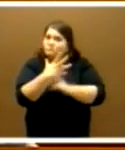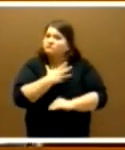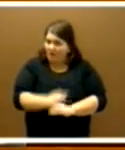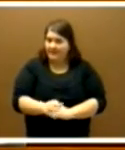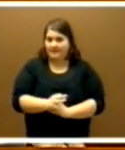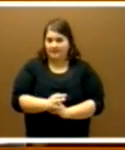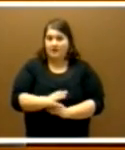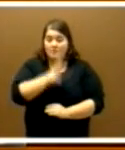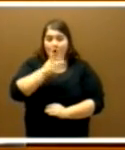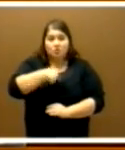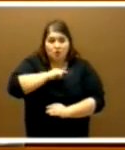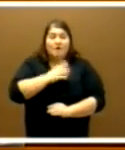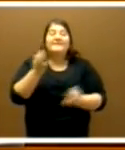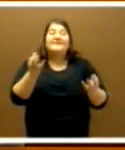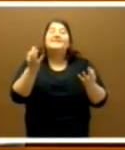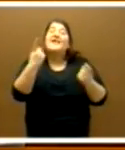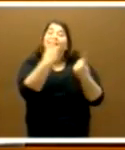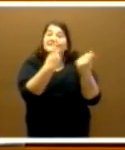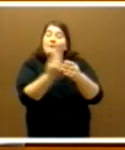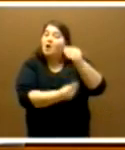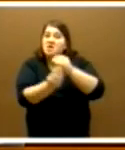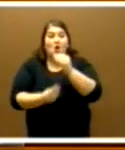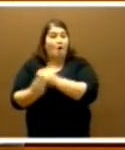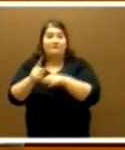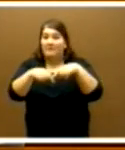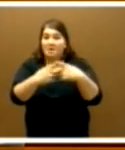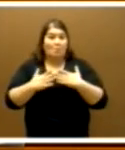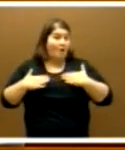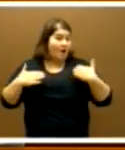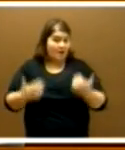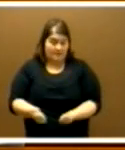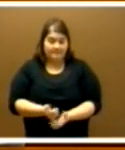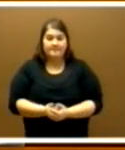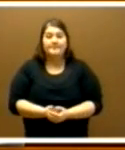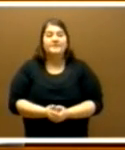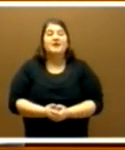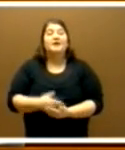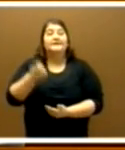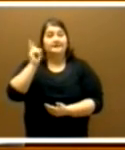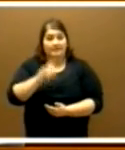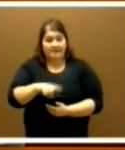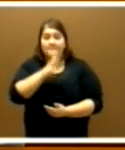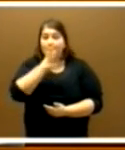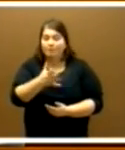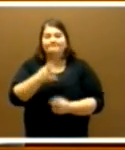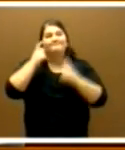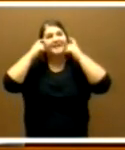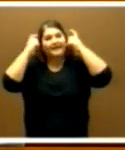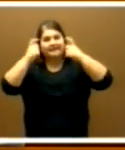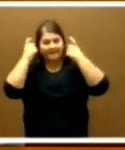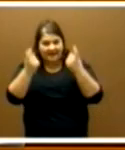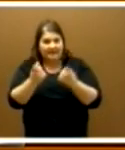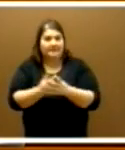porque necesitamos los hijos de todos. Y también porque intentar confrontar con